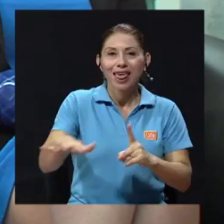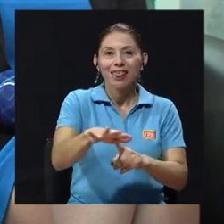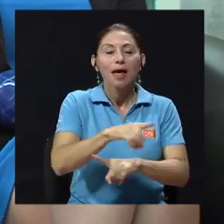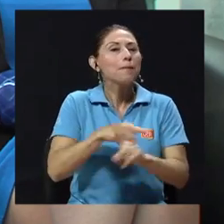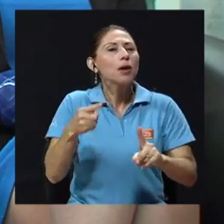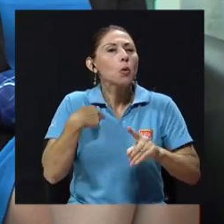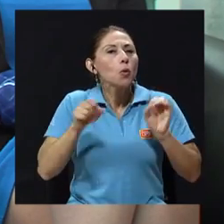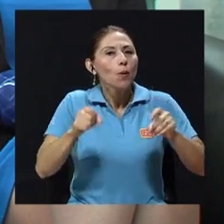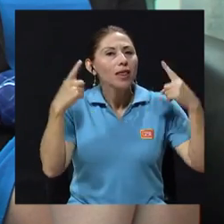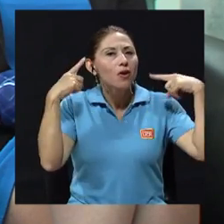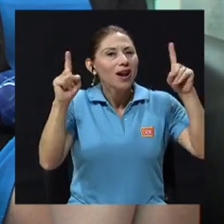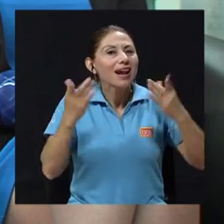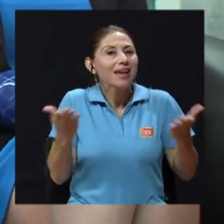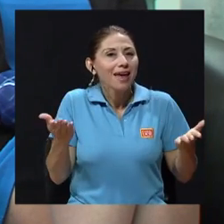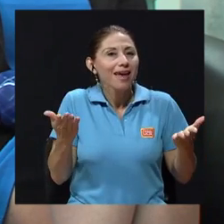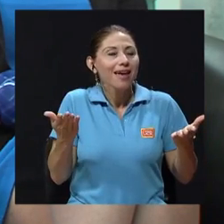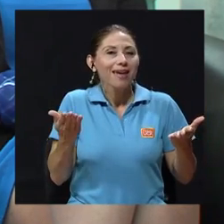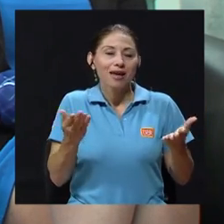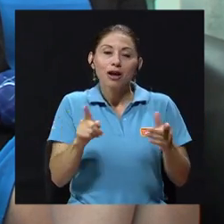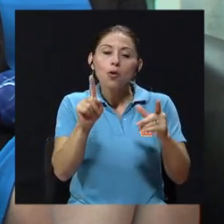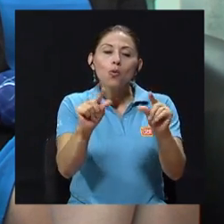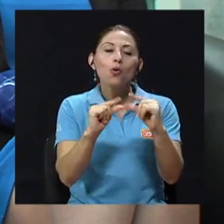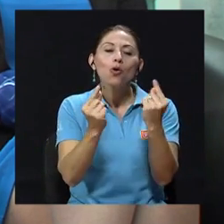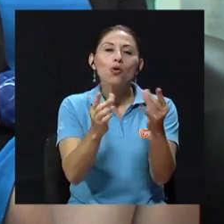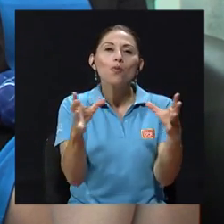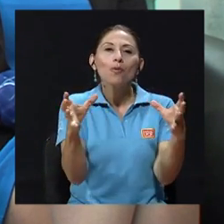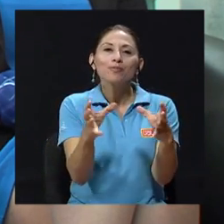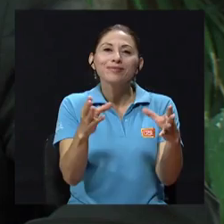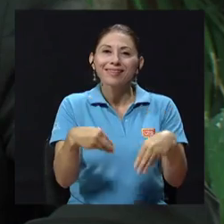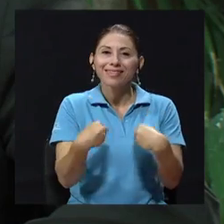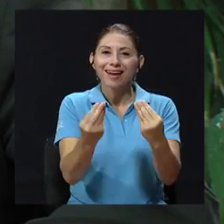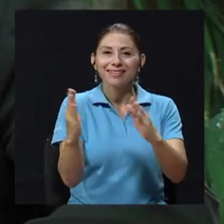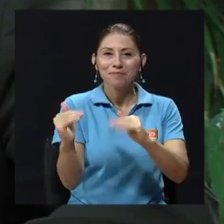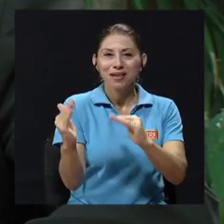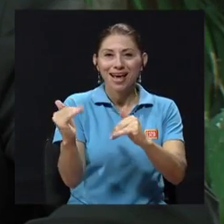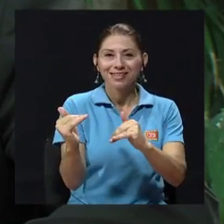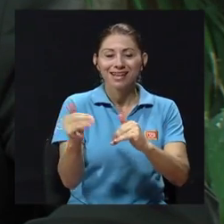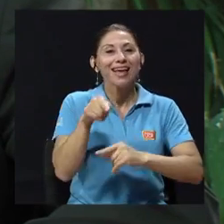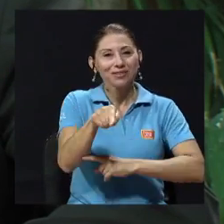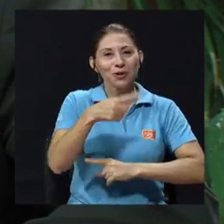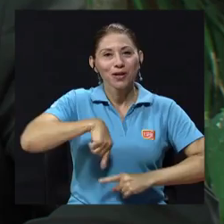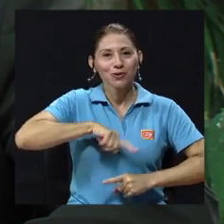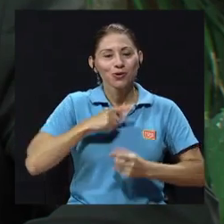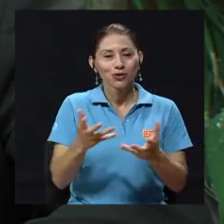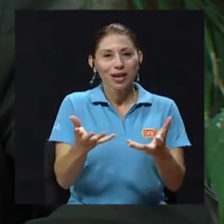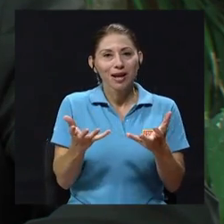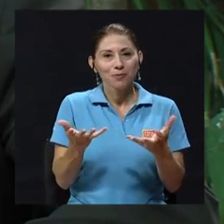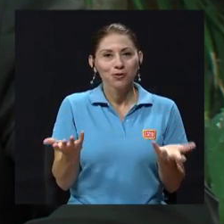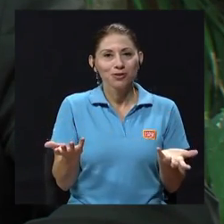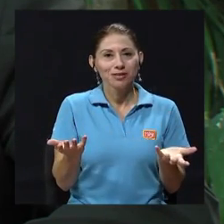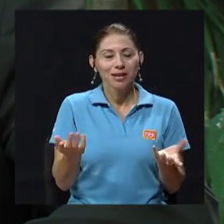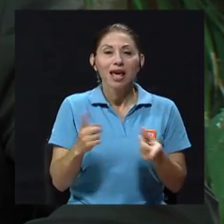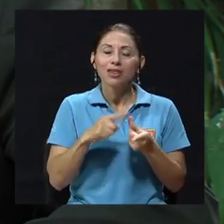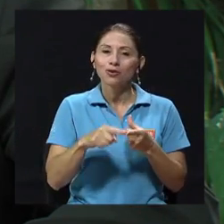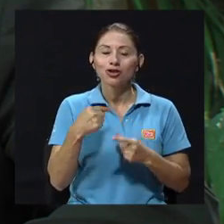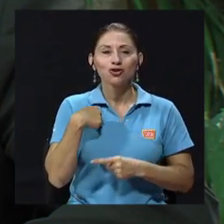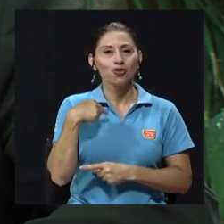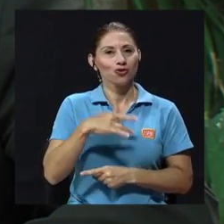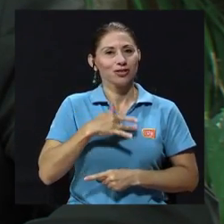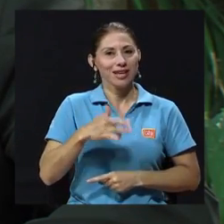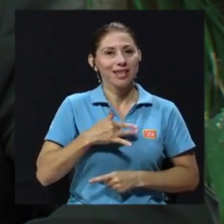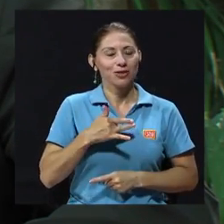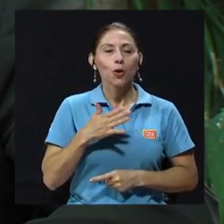podía lograr era llevar esperanza a un grupo y eso es lo que nosotros queremos. Entonces, siento yo y